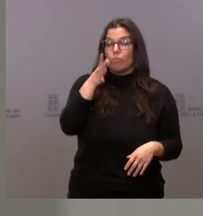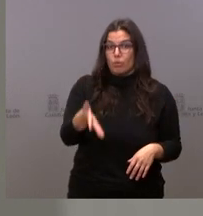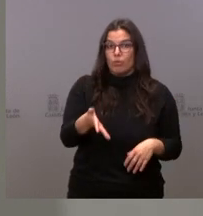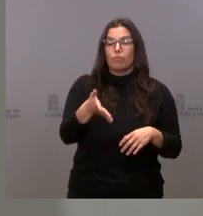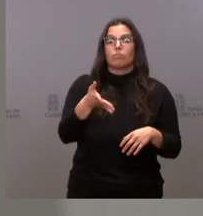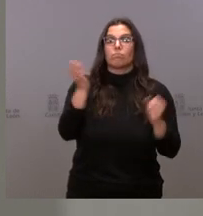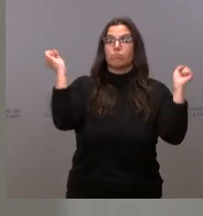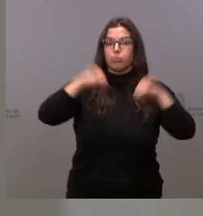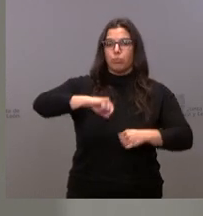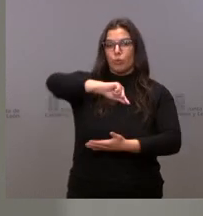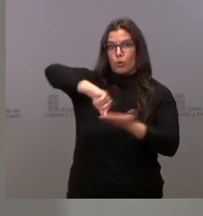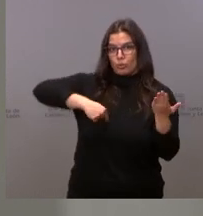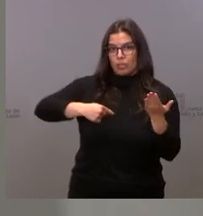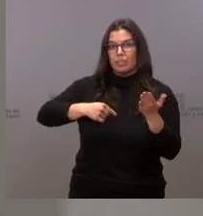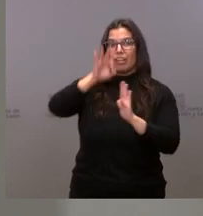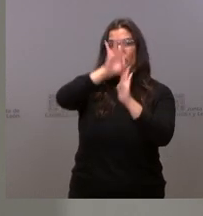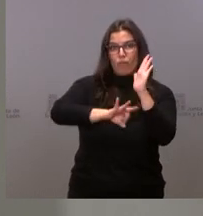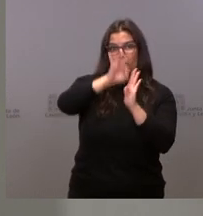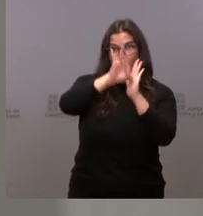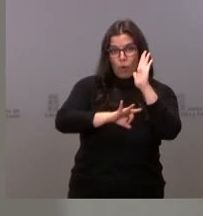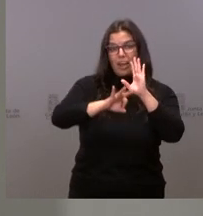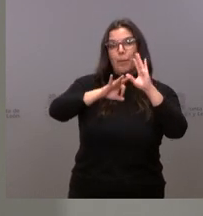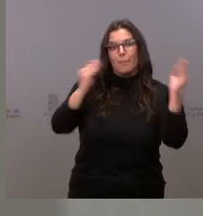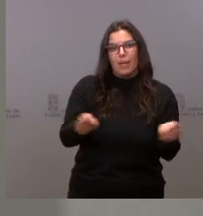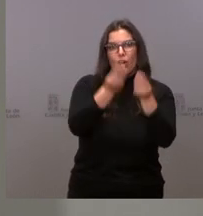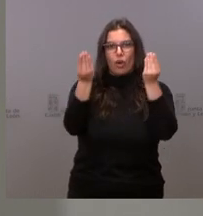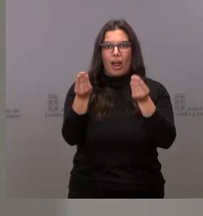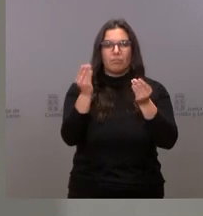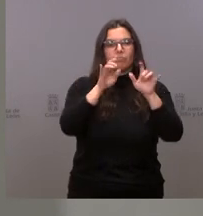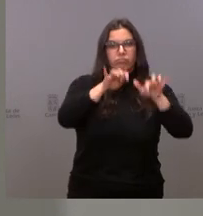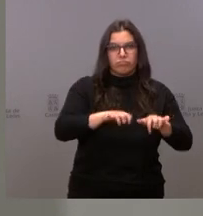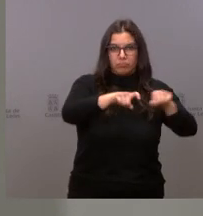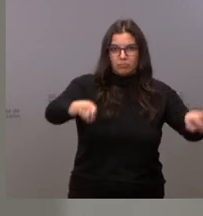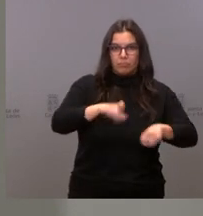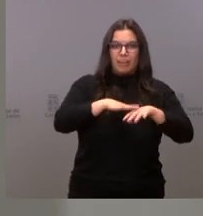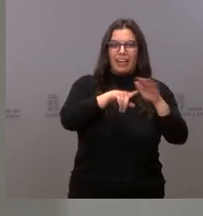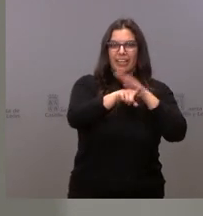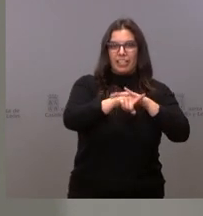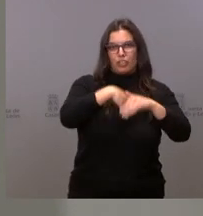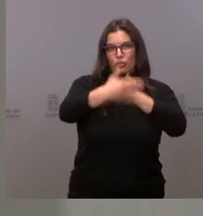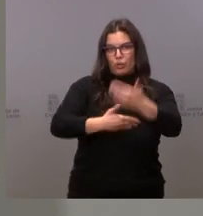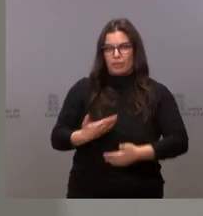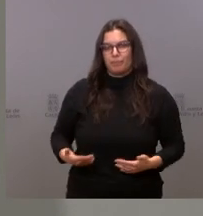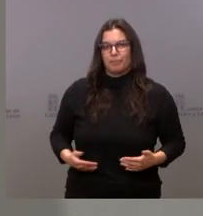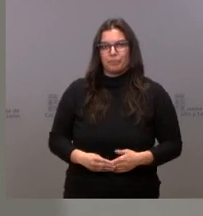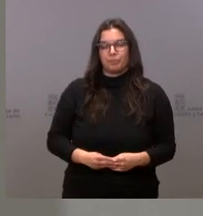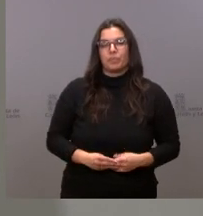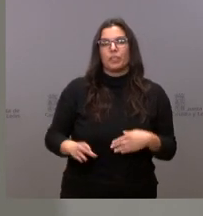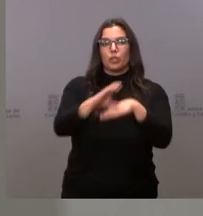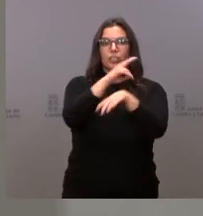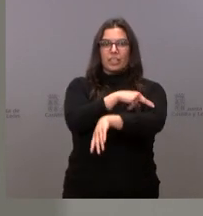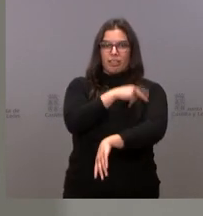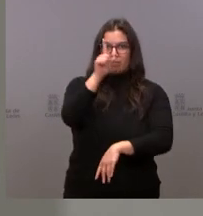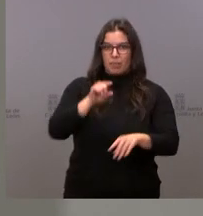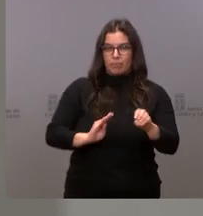se aprueba la contratación y la mejora de software que se va a utilizar en la gestión de estas acciones farmacológicas. La Consejería de Sanidad destina